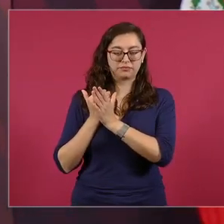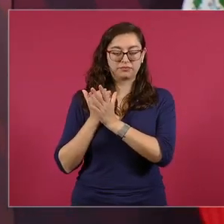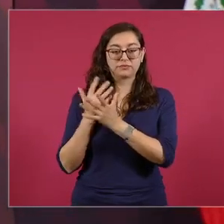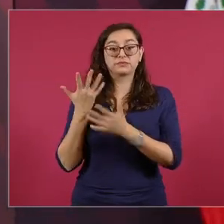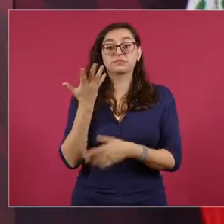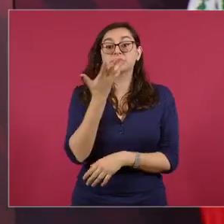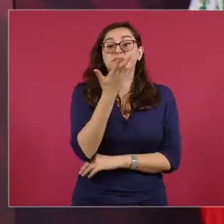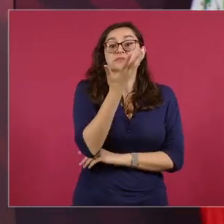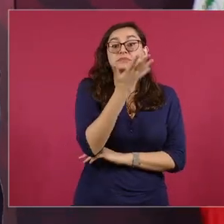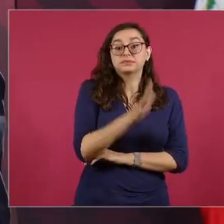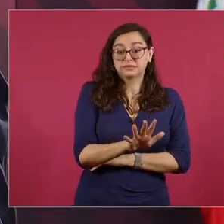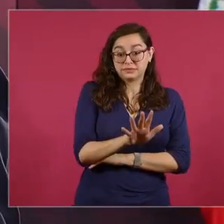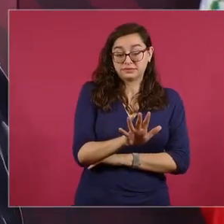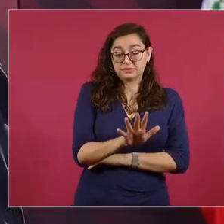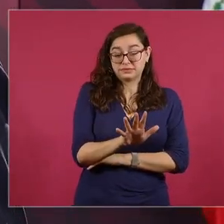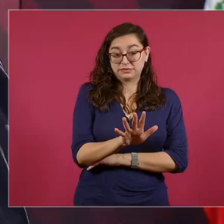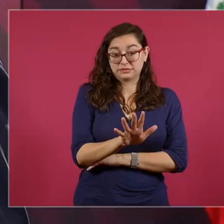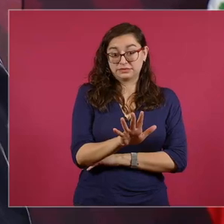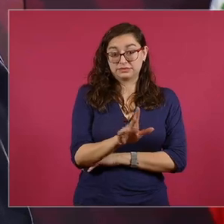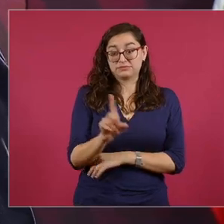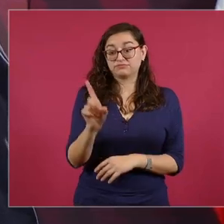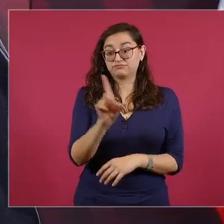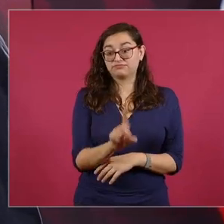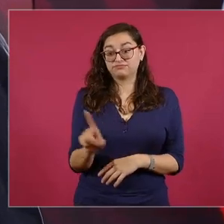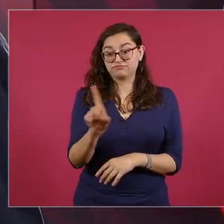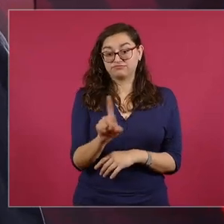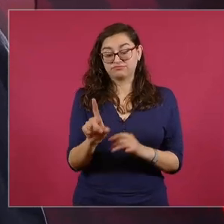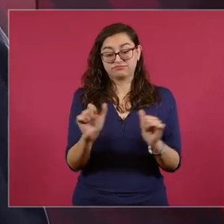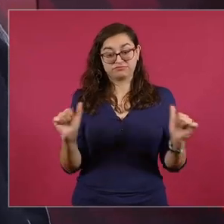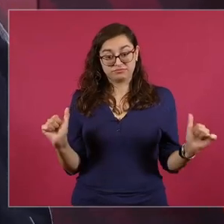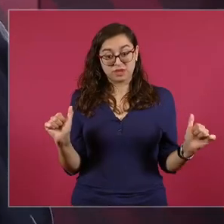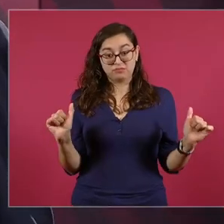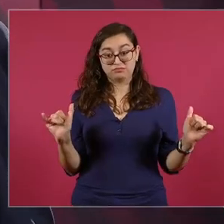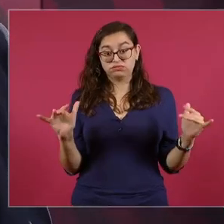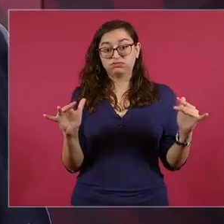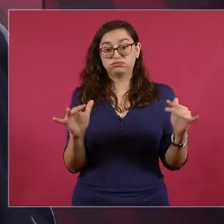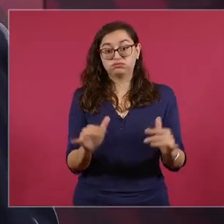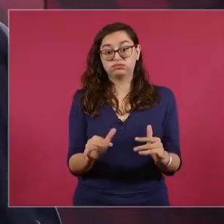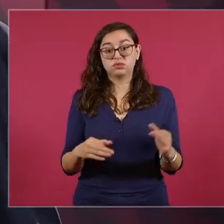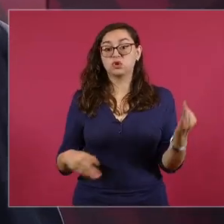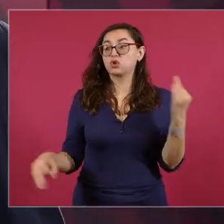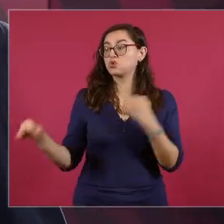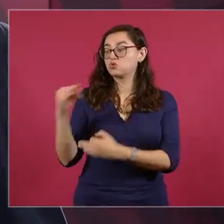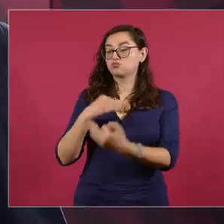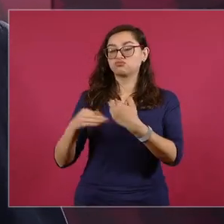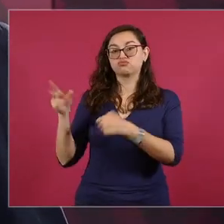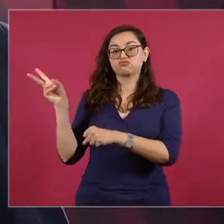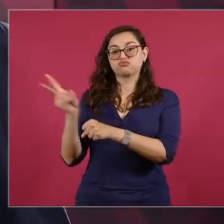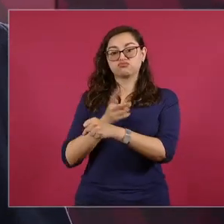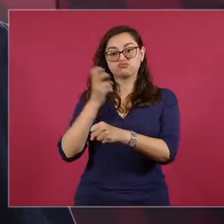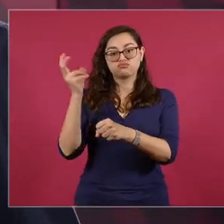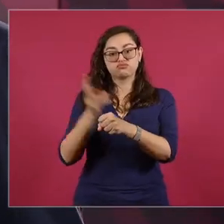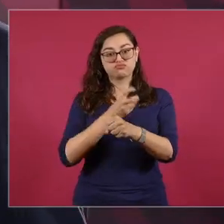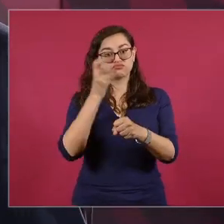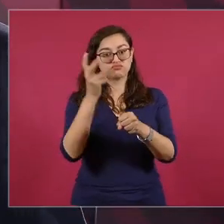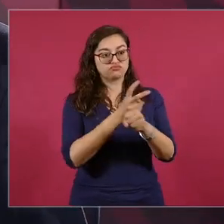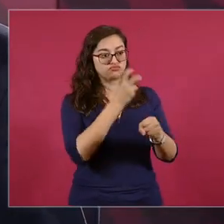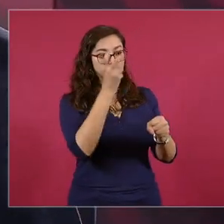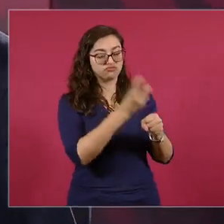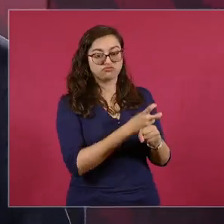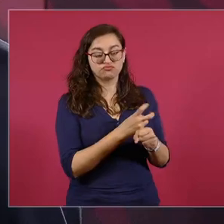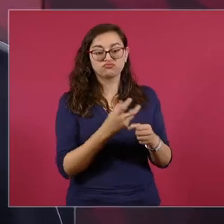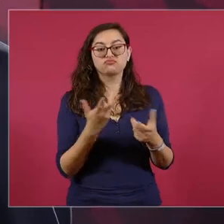entonces, a las diez el domingo están todas, todos invitados, los que quieran